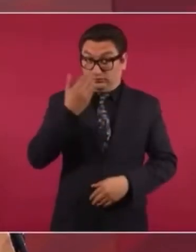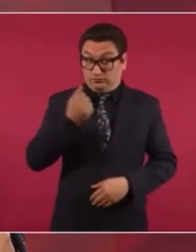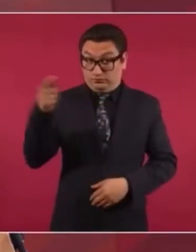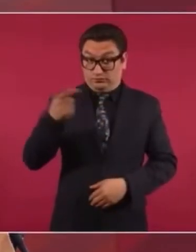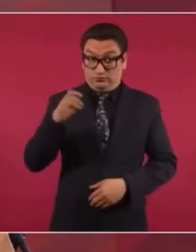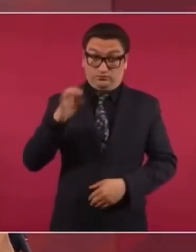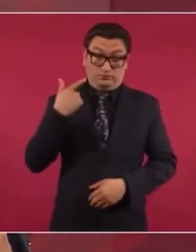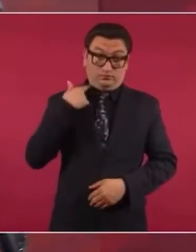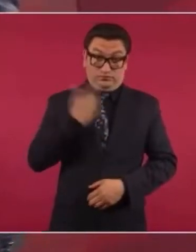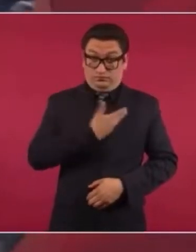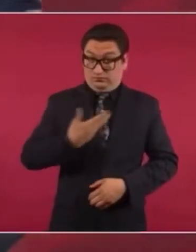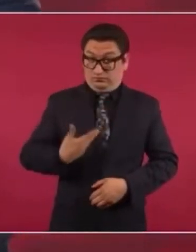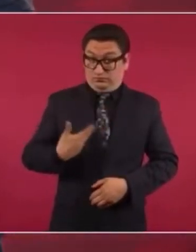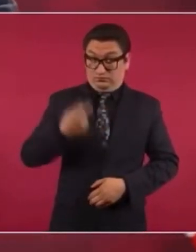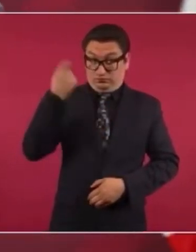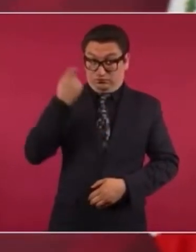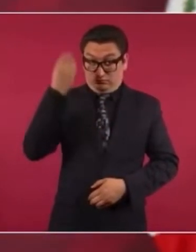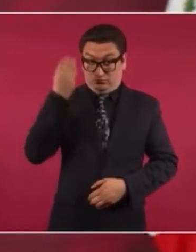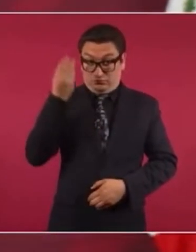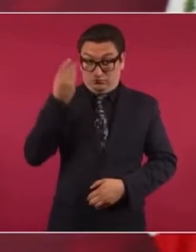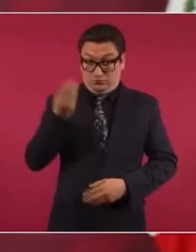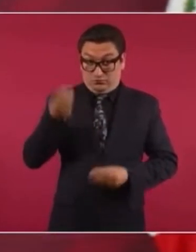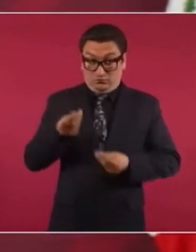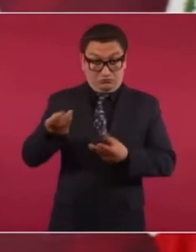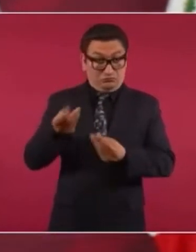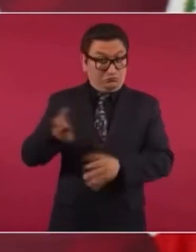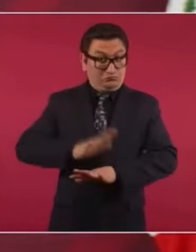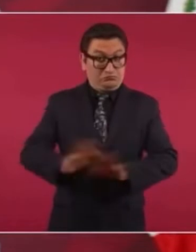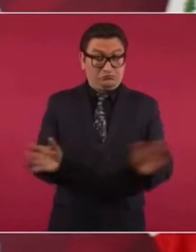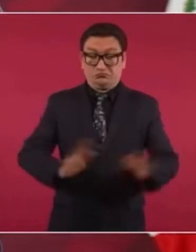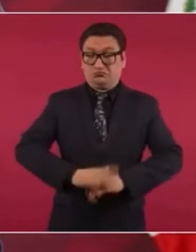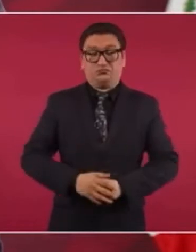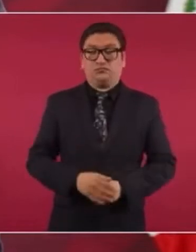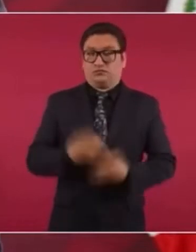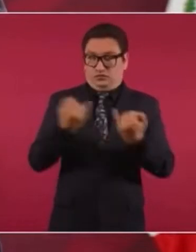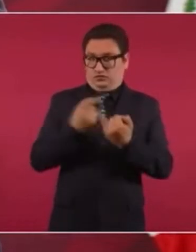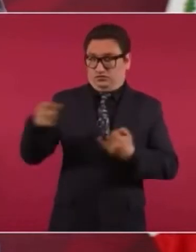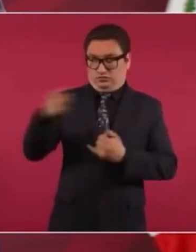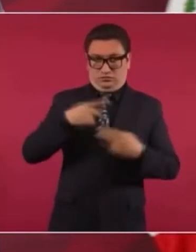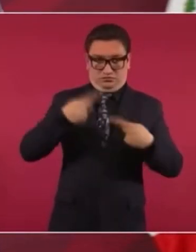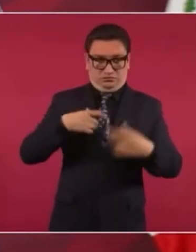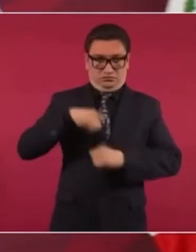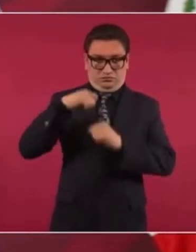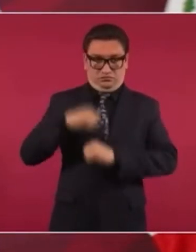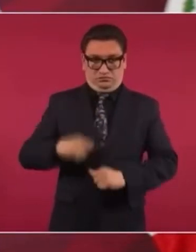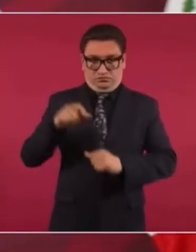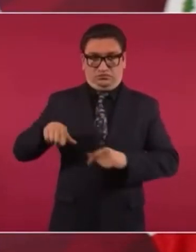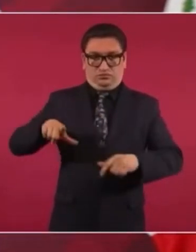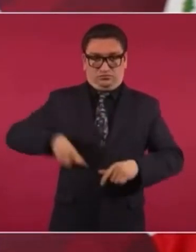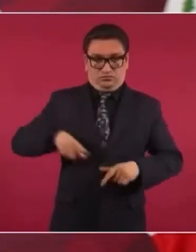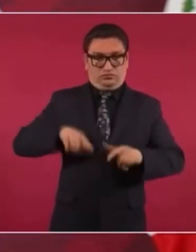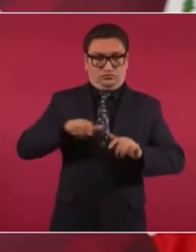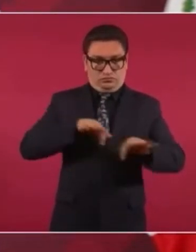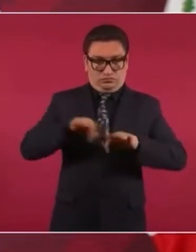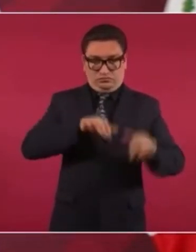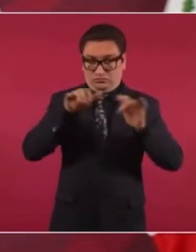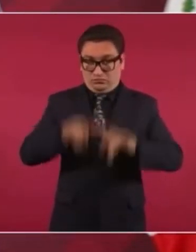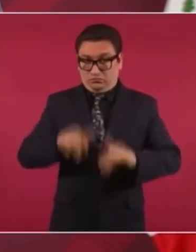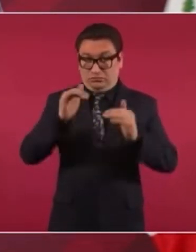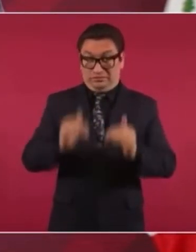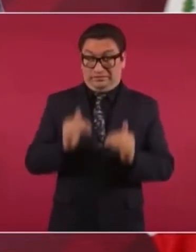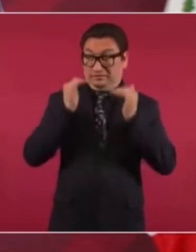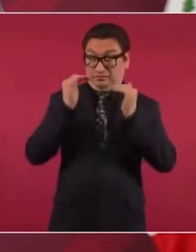¿No se sabe que ya no hay caja de ahorro para los altos funcionarios públicos con un